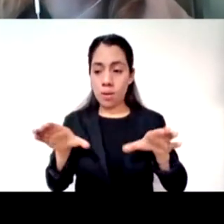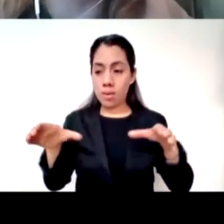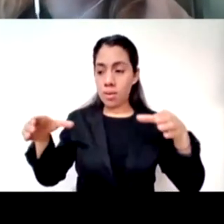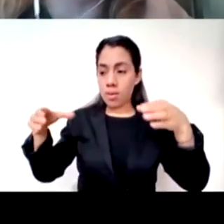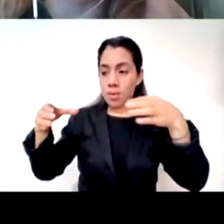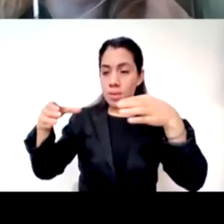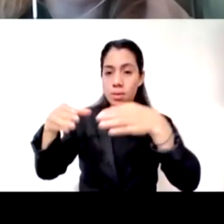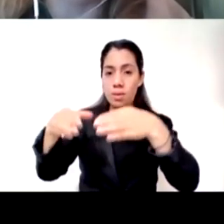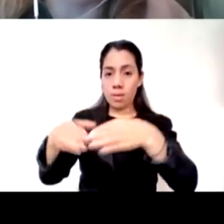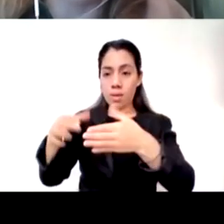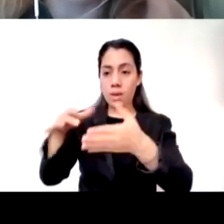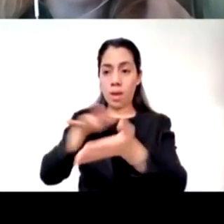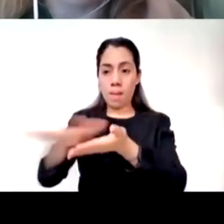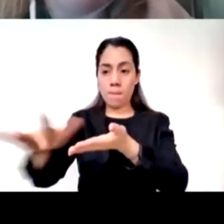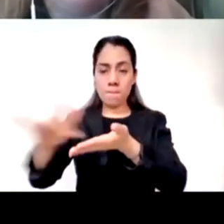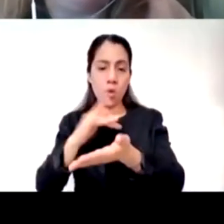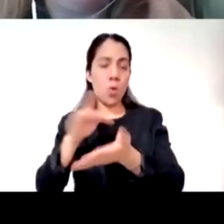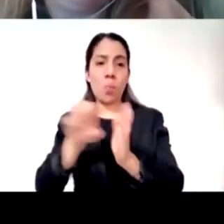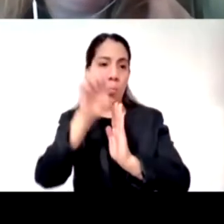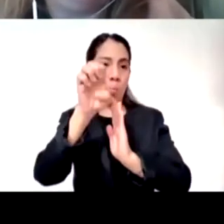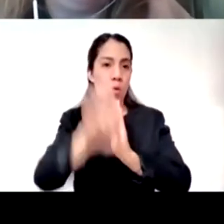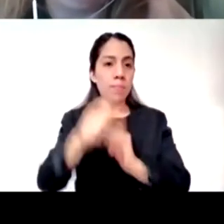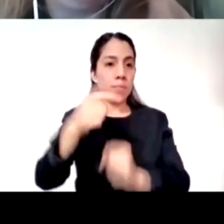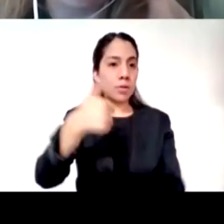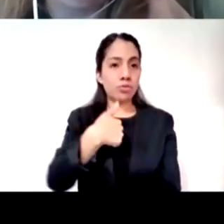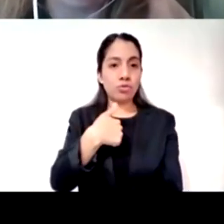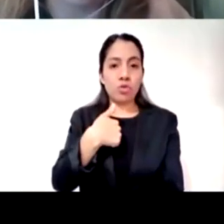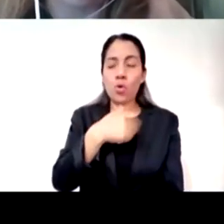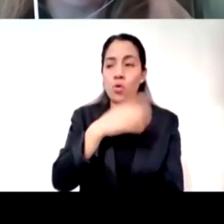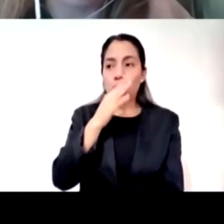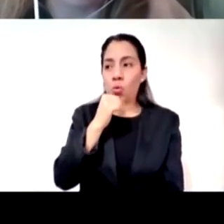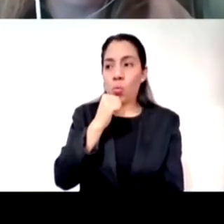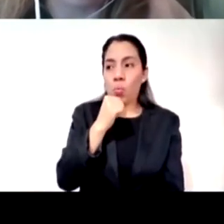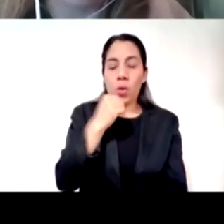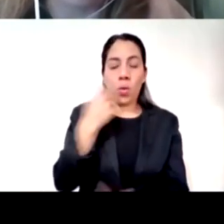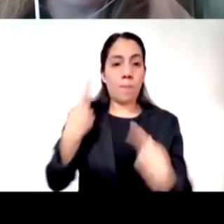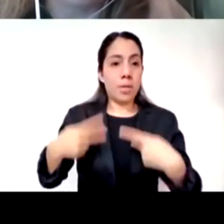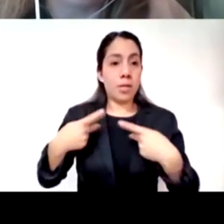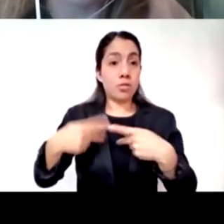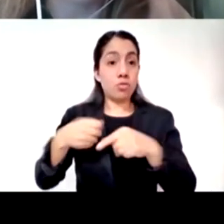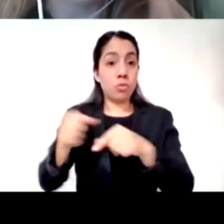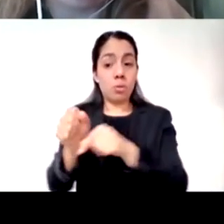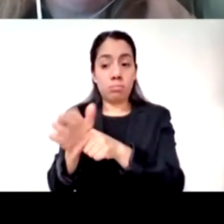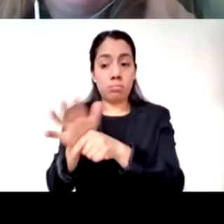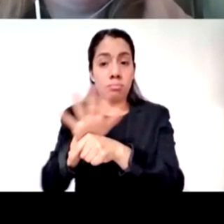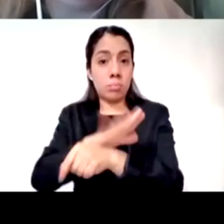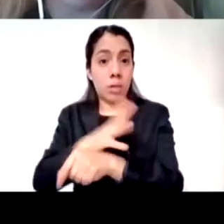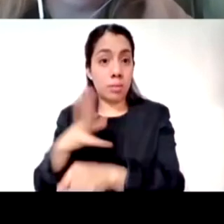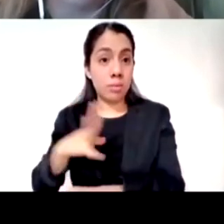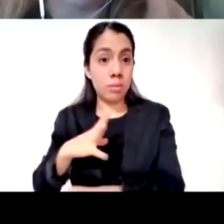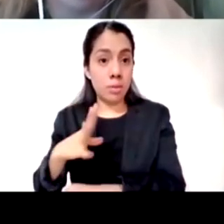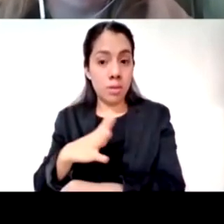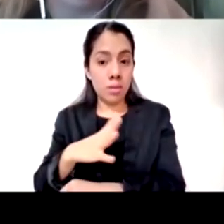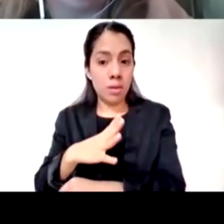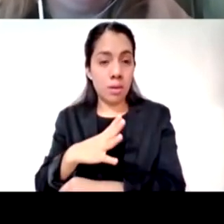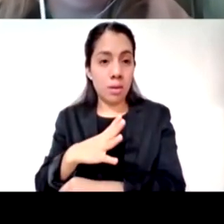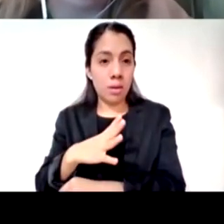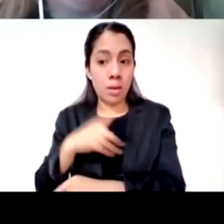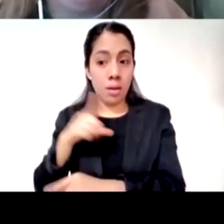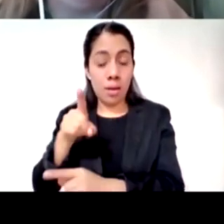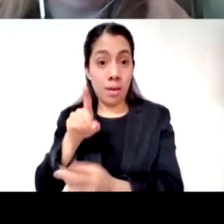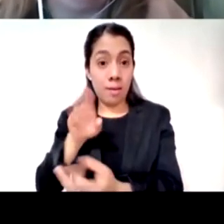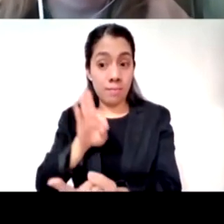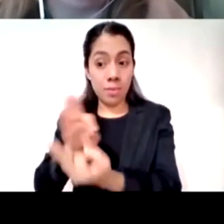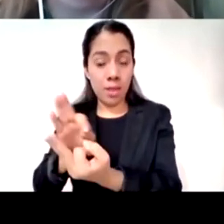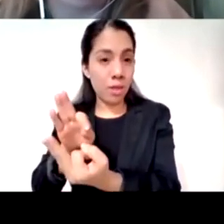siempre puedo ayudar por ejemplo un paciente con COVID pero si puedo ayudar a quien lo ayuda o puedo ayudar